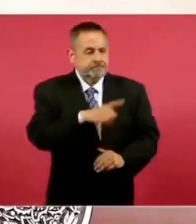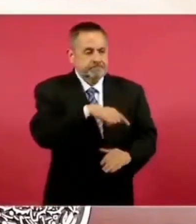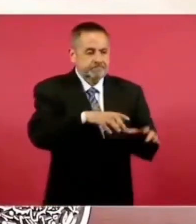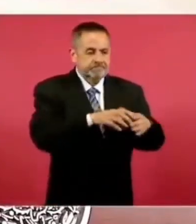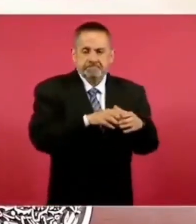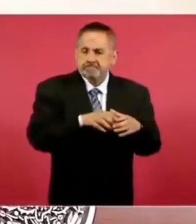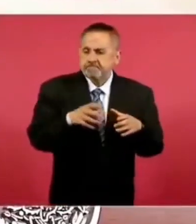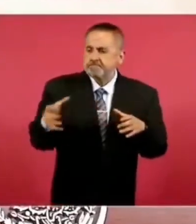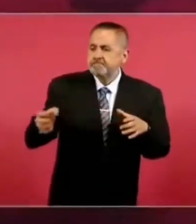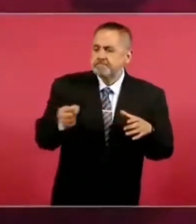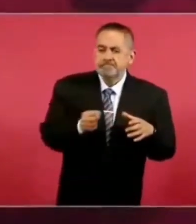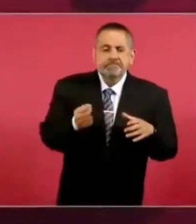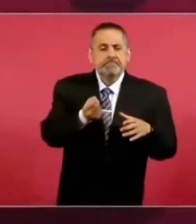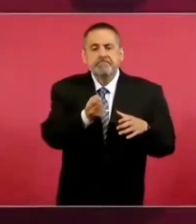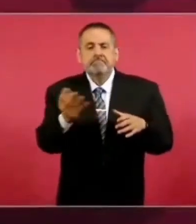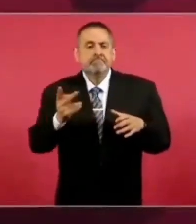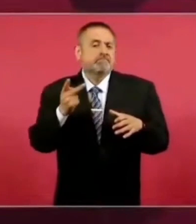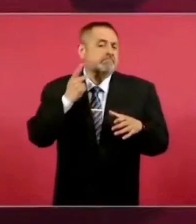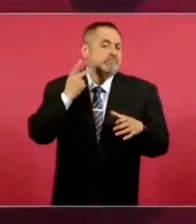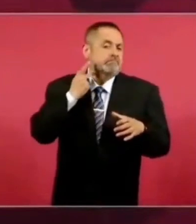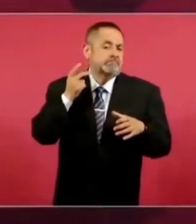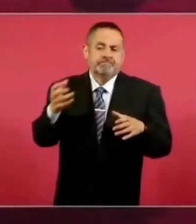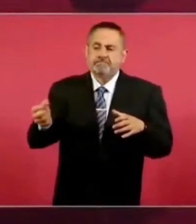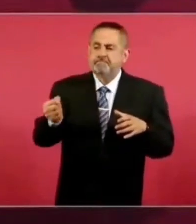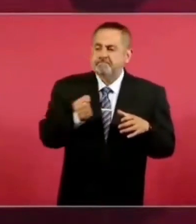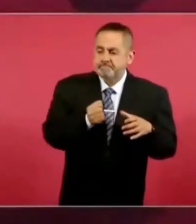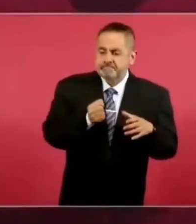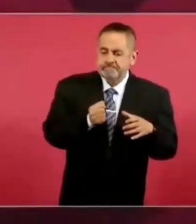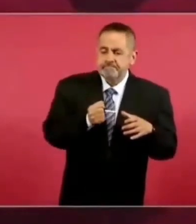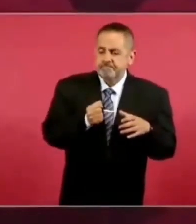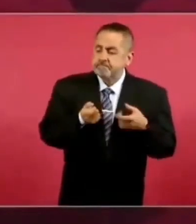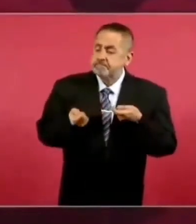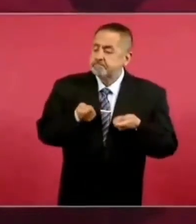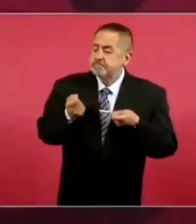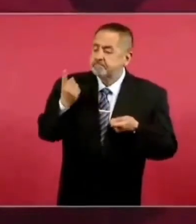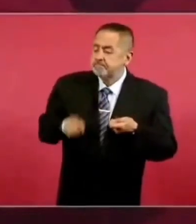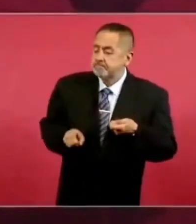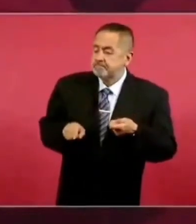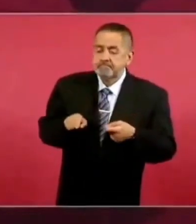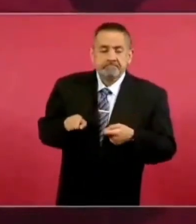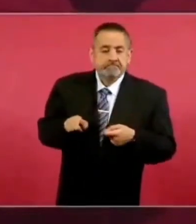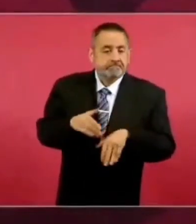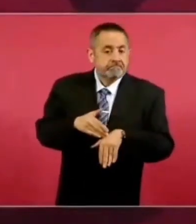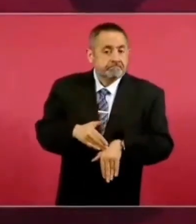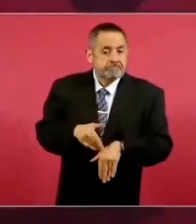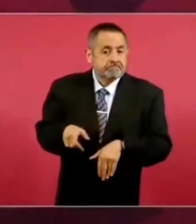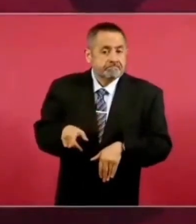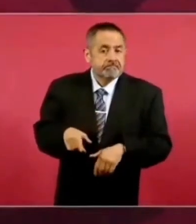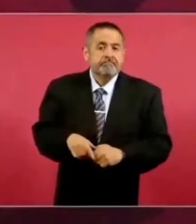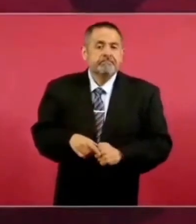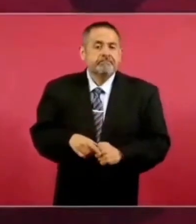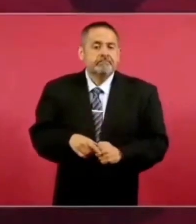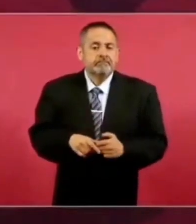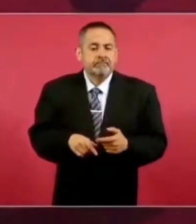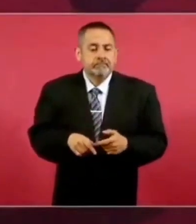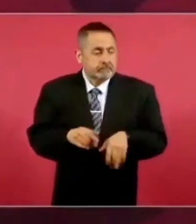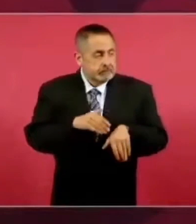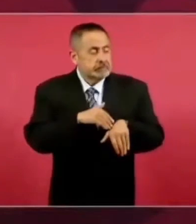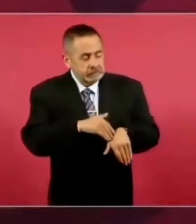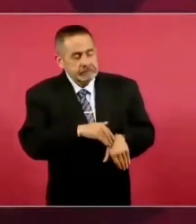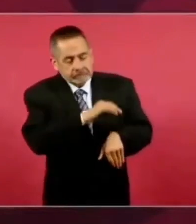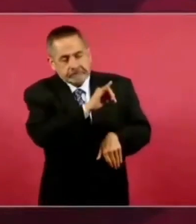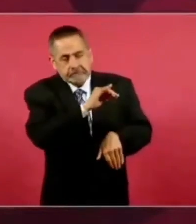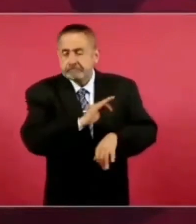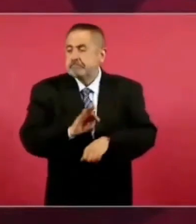a su servicio que los defienden,